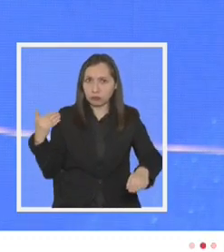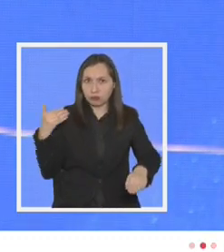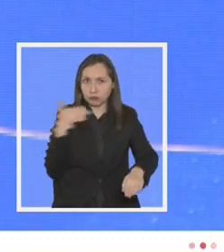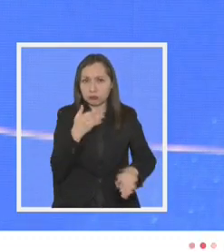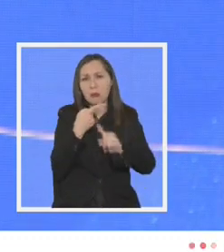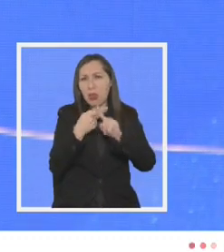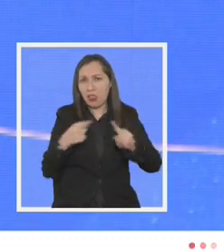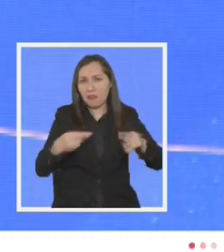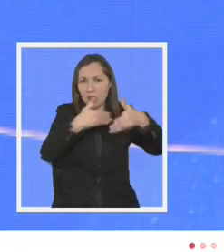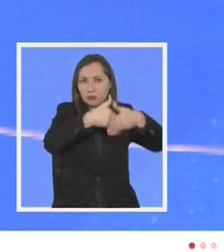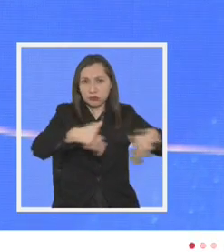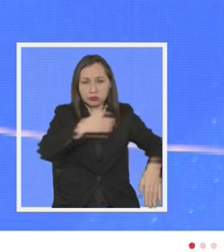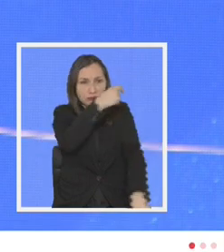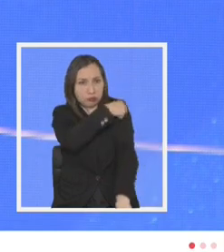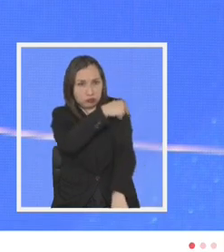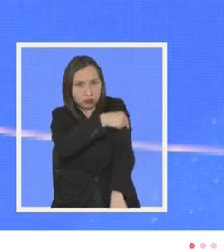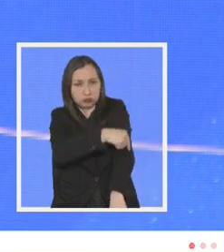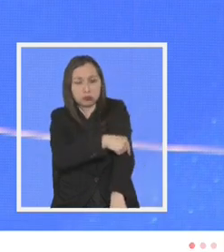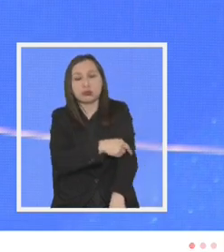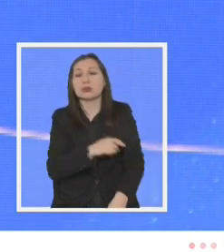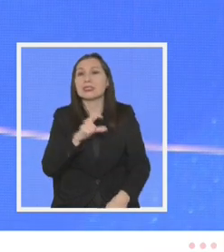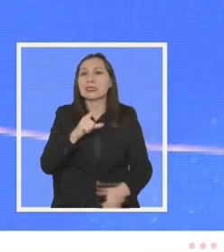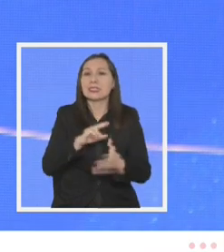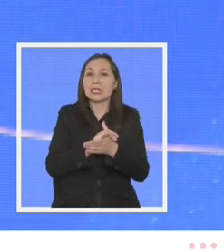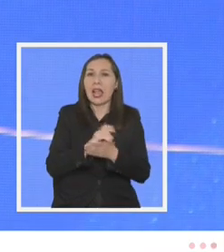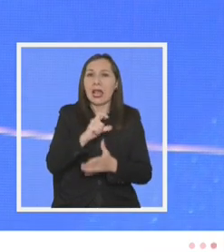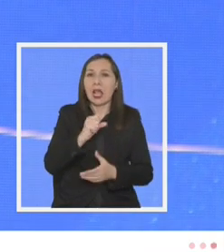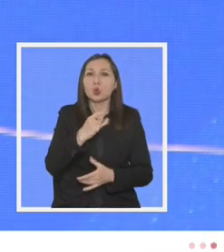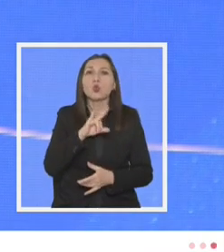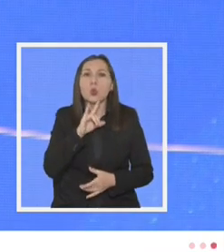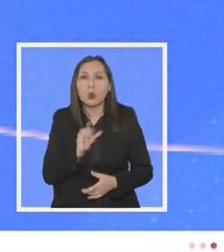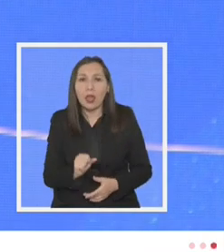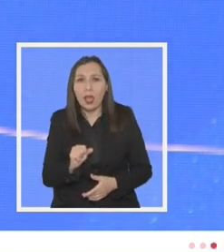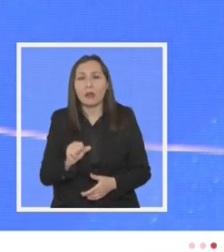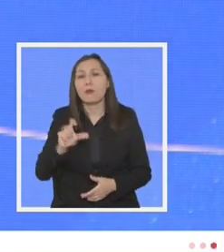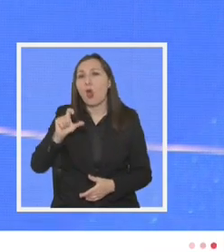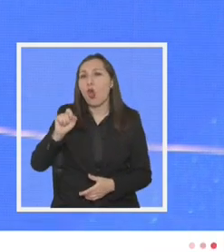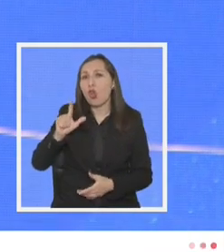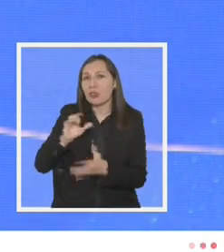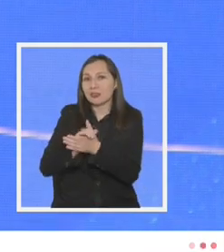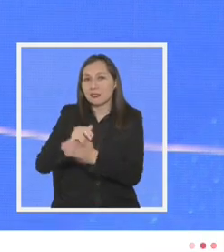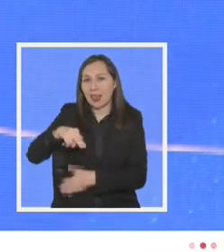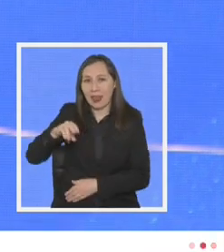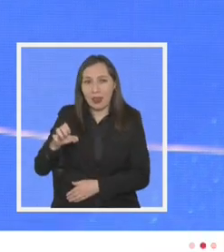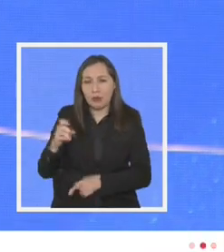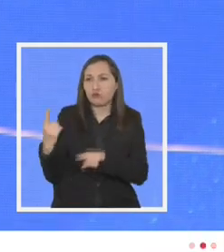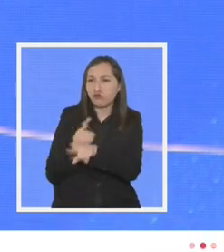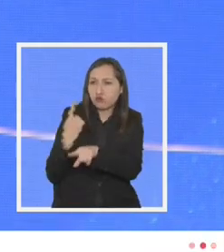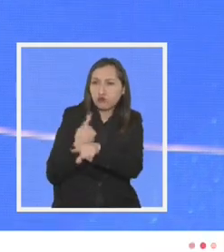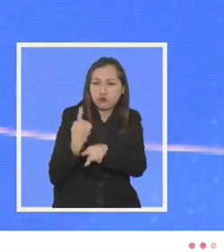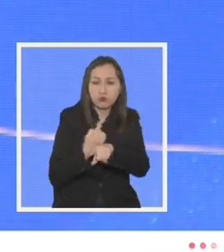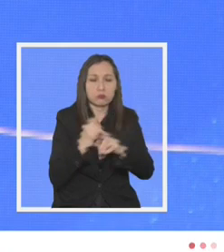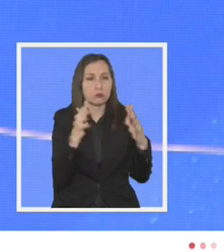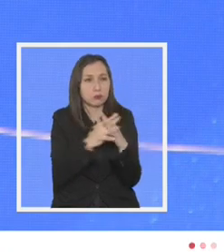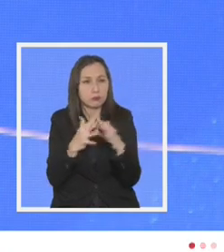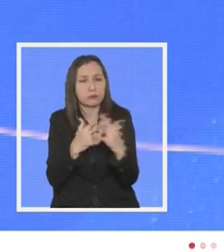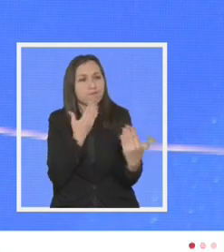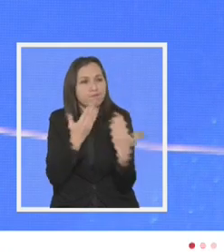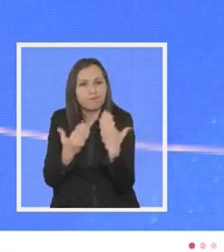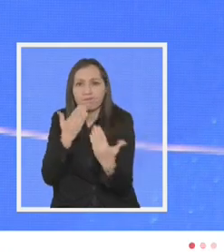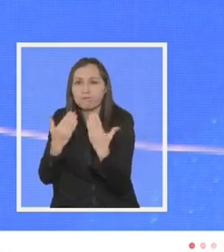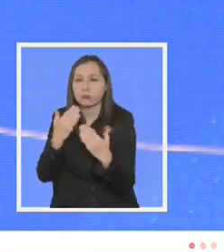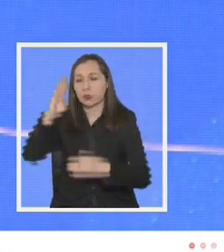en diferentes fronteras, en Chacayuta, en Colchanes, conversando con militares,